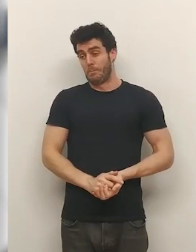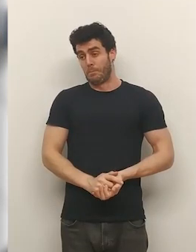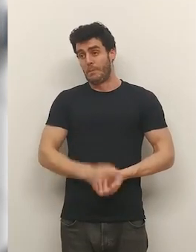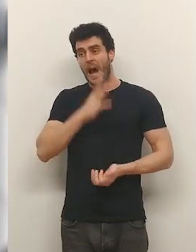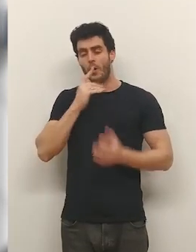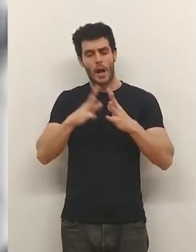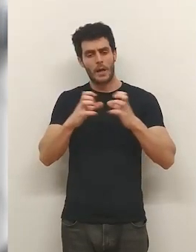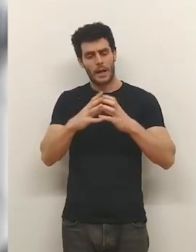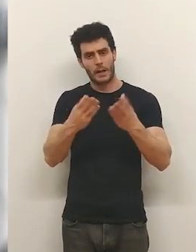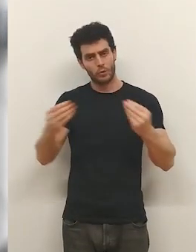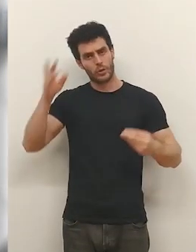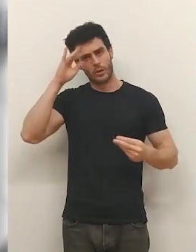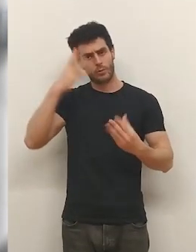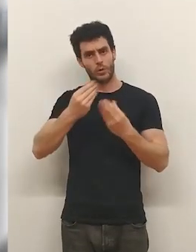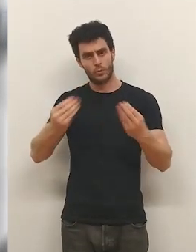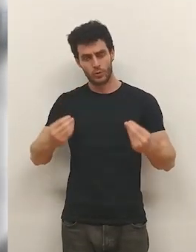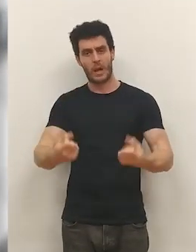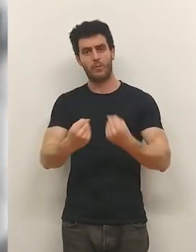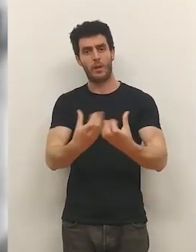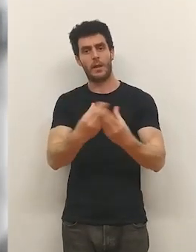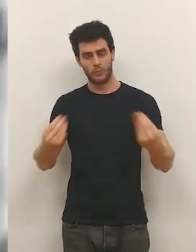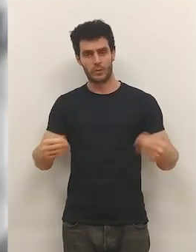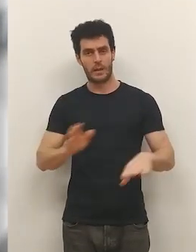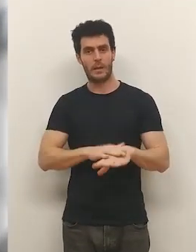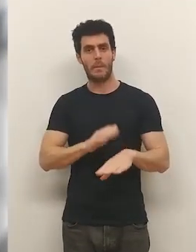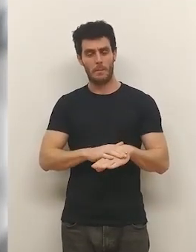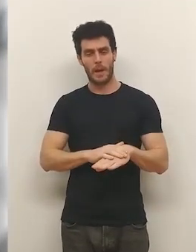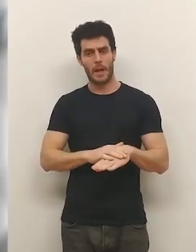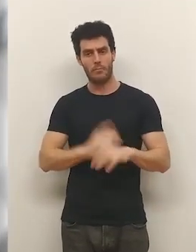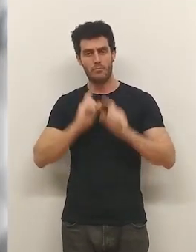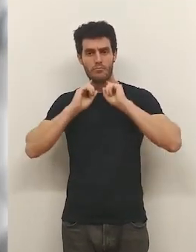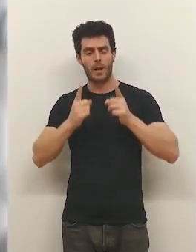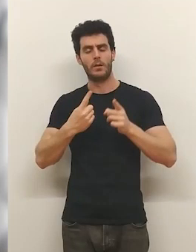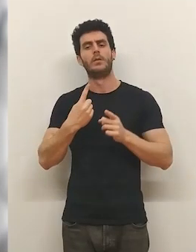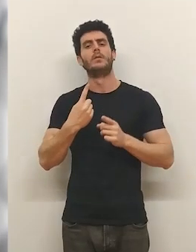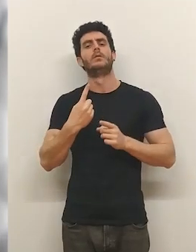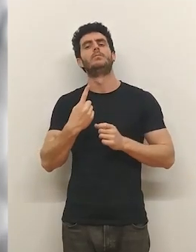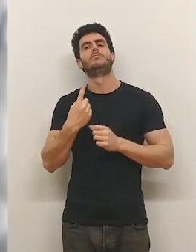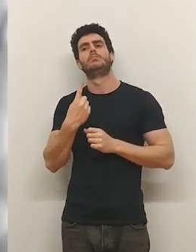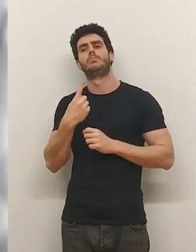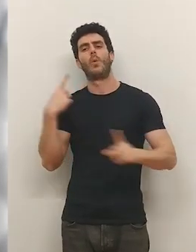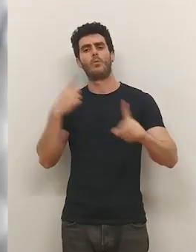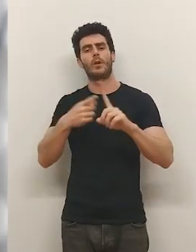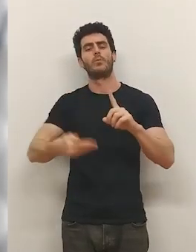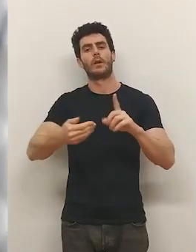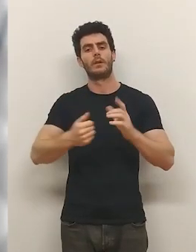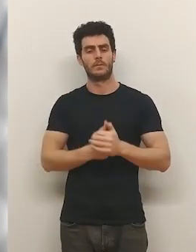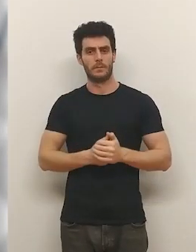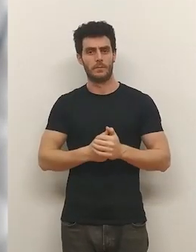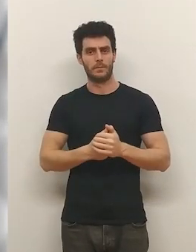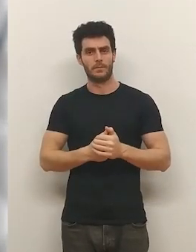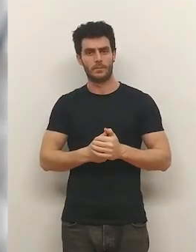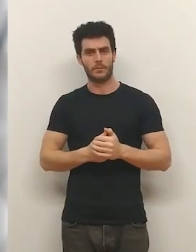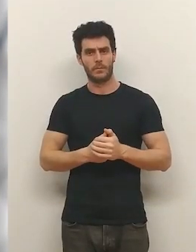encuentro con muchas ganas, con mucha ilusión, con mucha fuerza... ...para afrontar un reto importante.